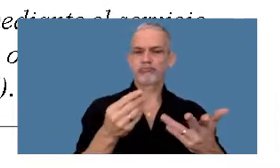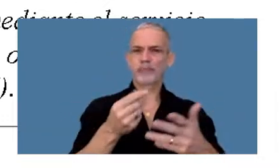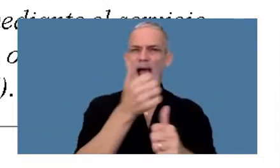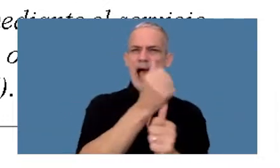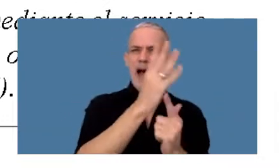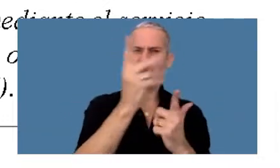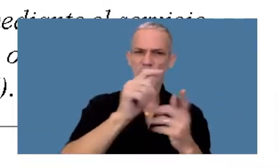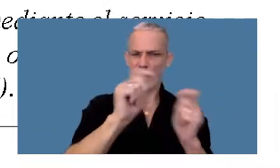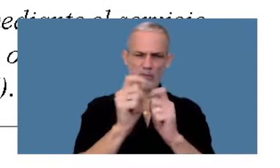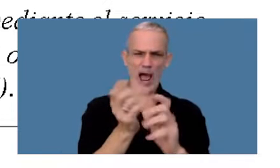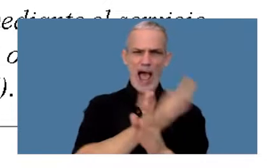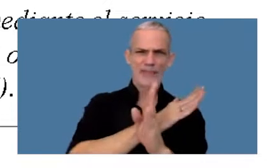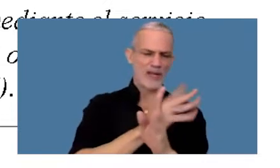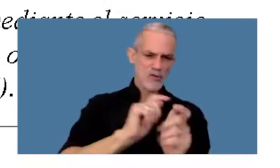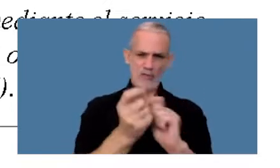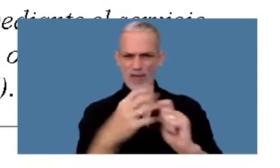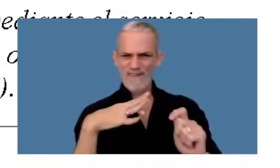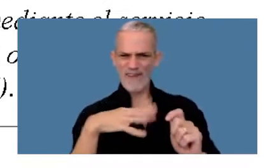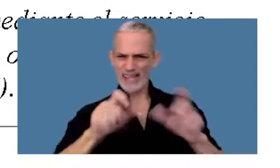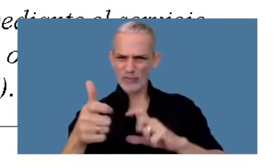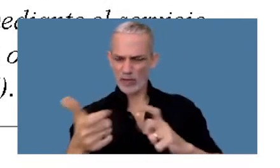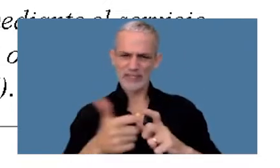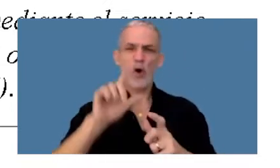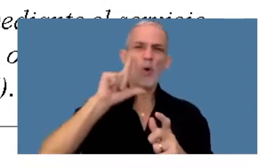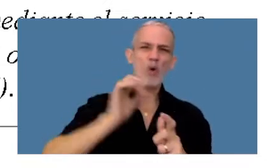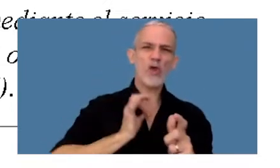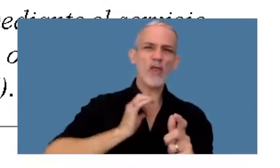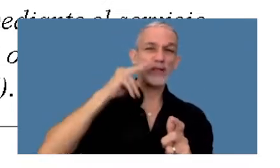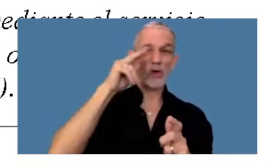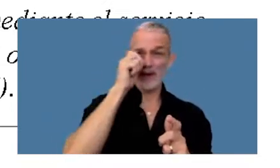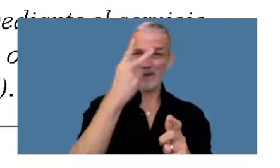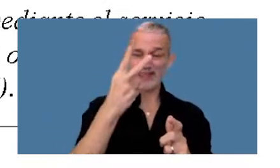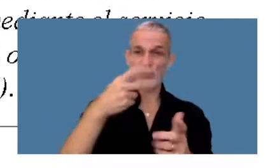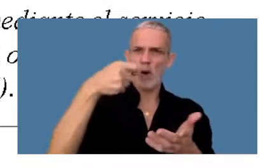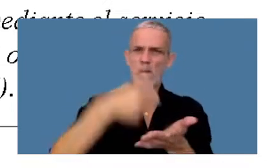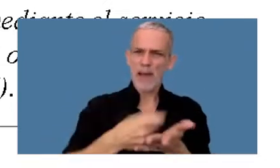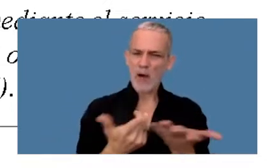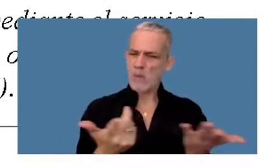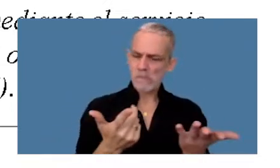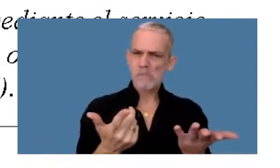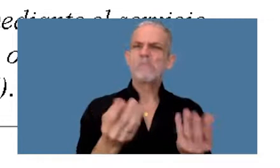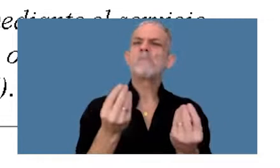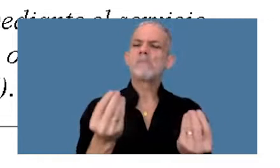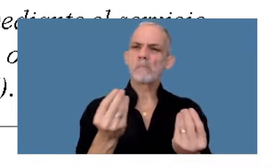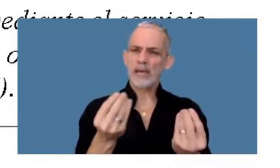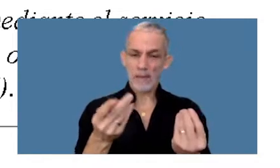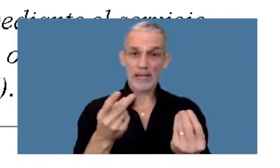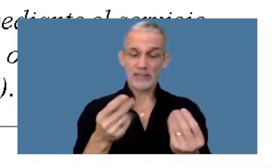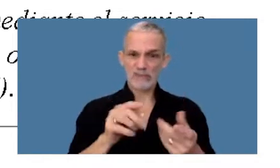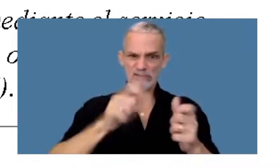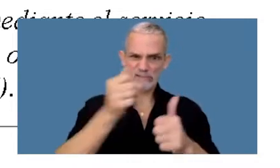categoría anterior, en el julio 2022, el pago del gravamen, y en la